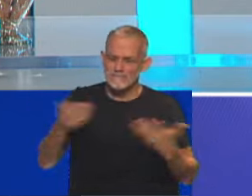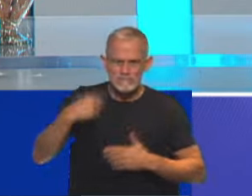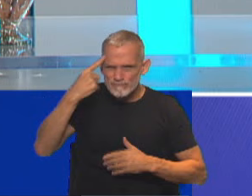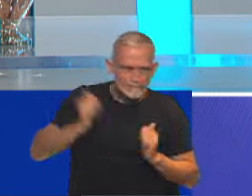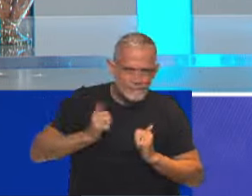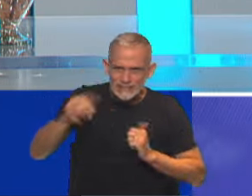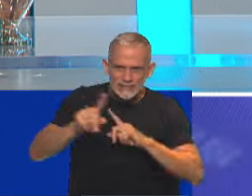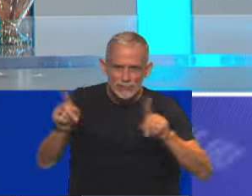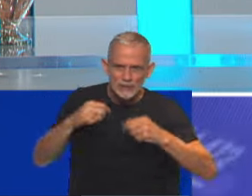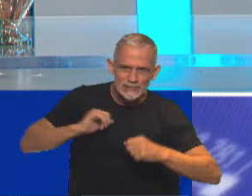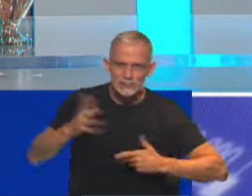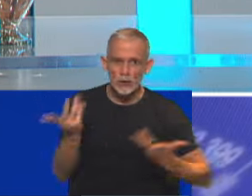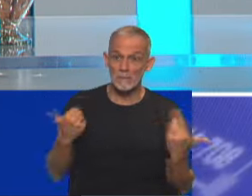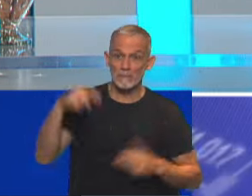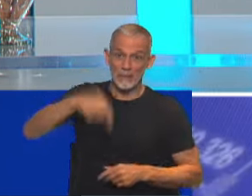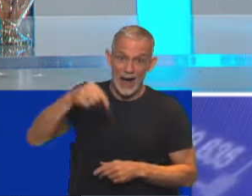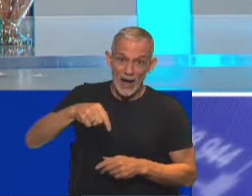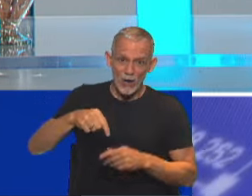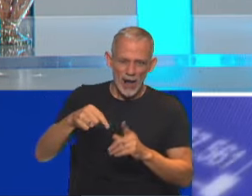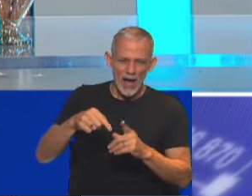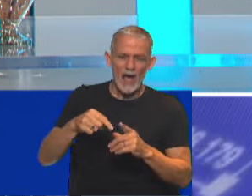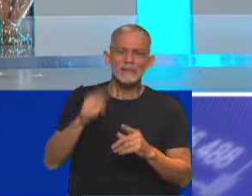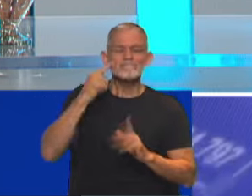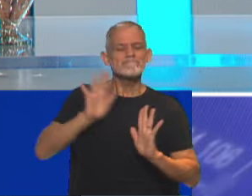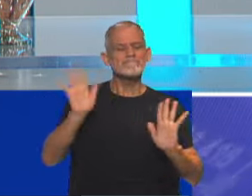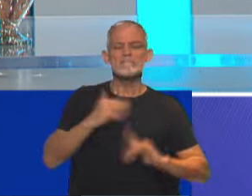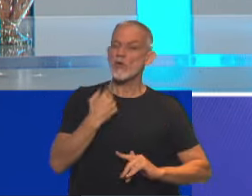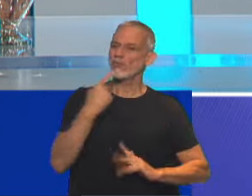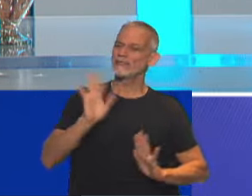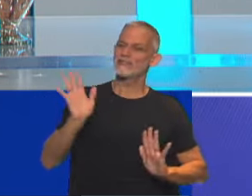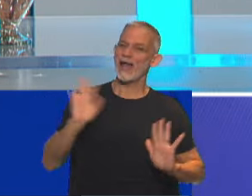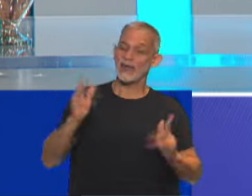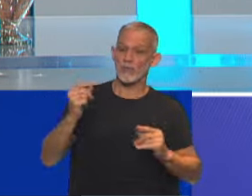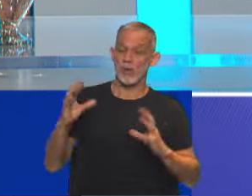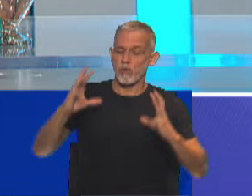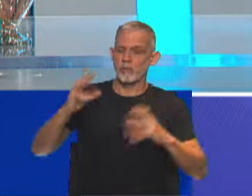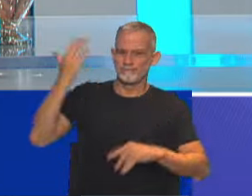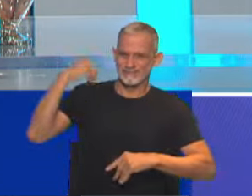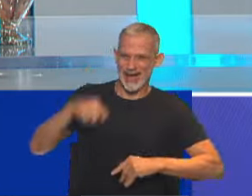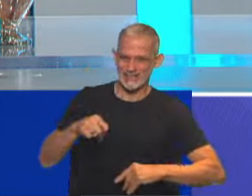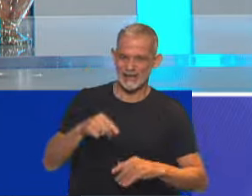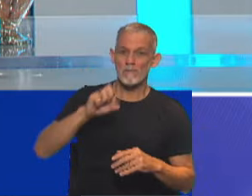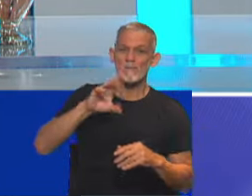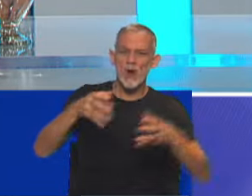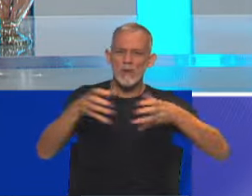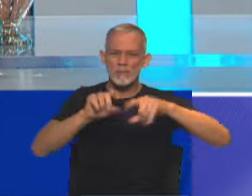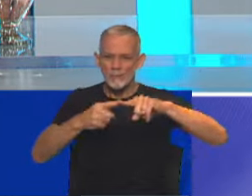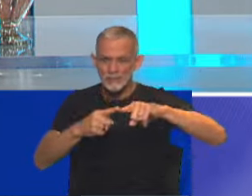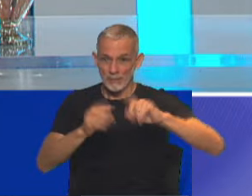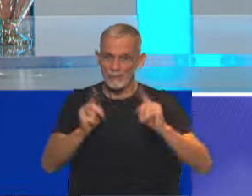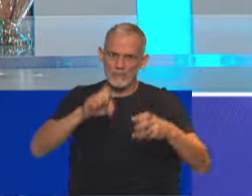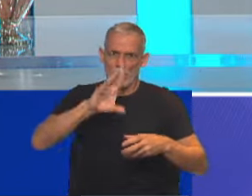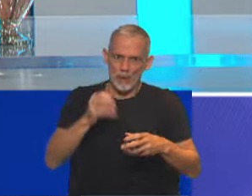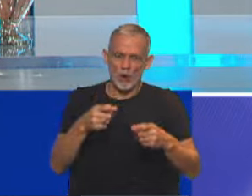ver si va o no va, está manteniendo en estos momentos el misterio, sobre todo después de los chisporrotazos que hubo dentro del partido, de su propio